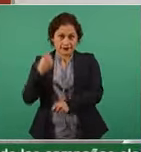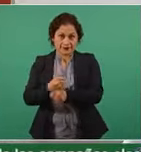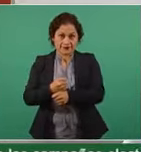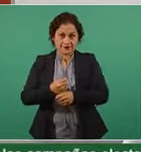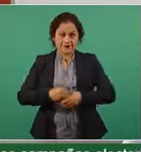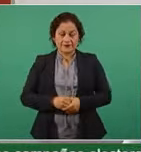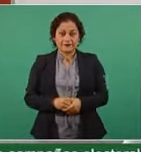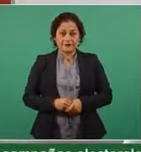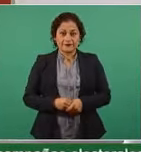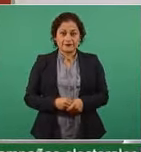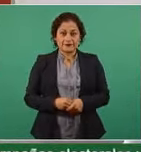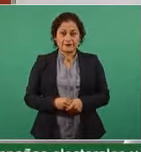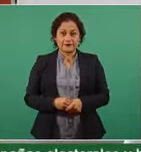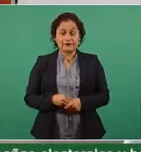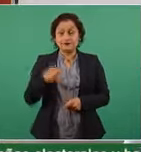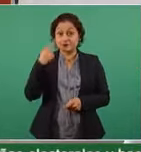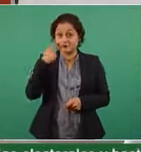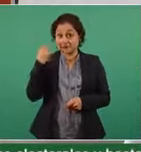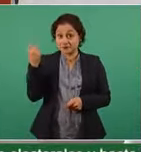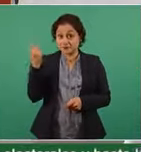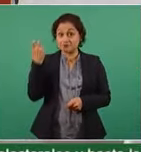Esto fue ayer,